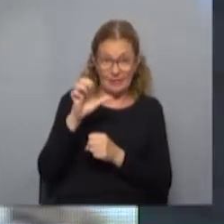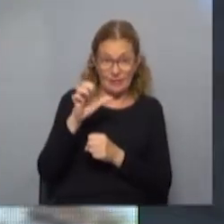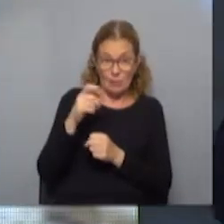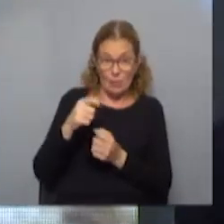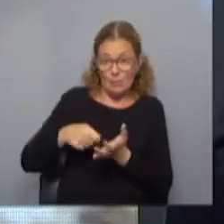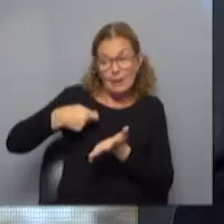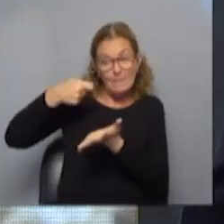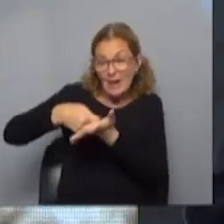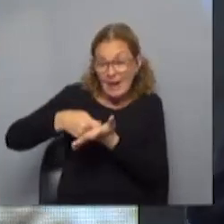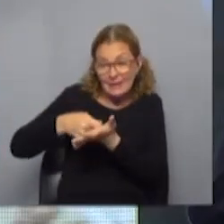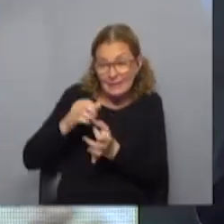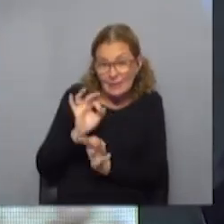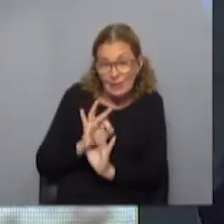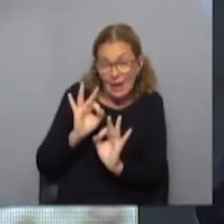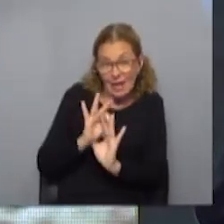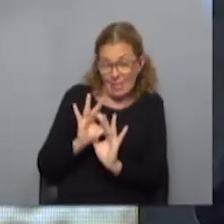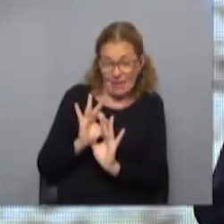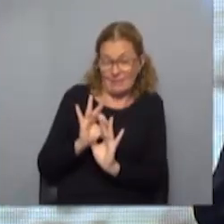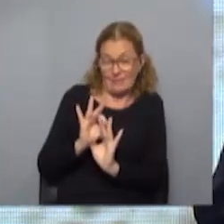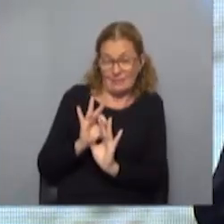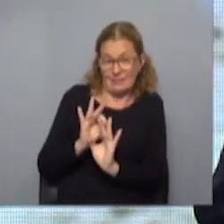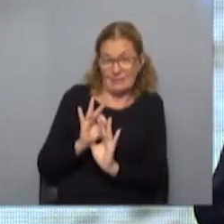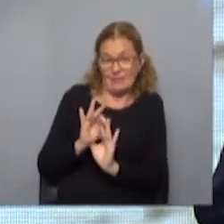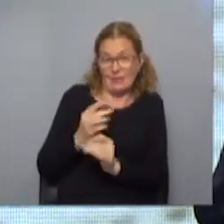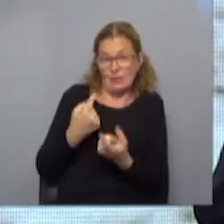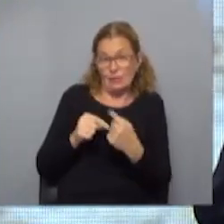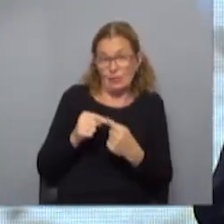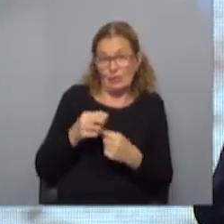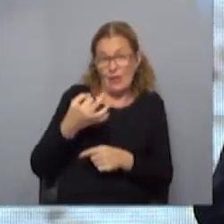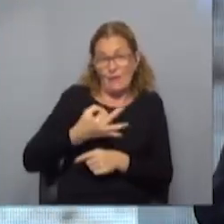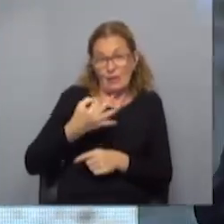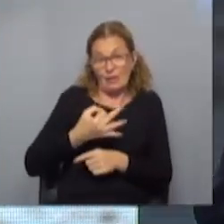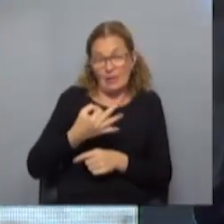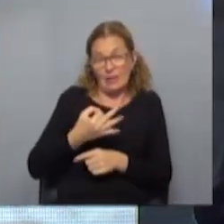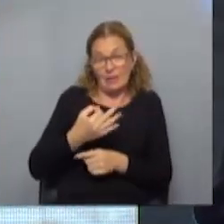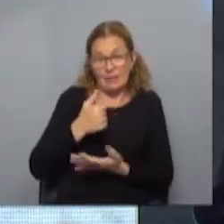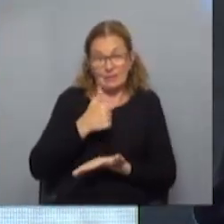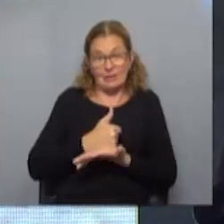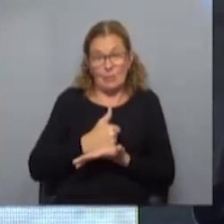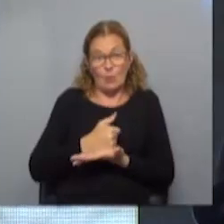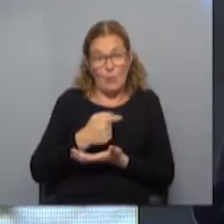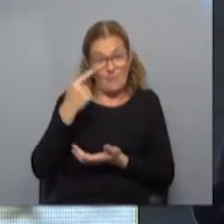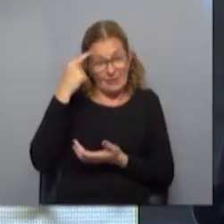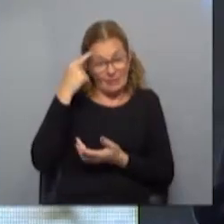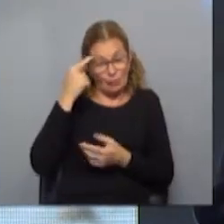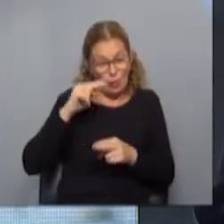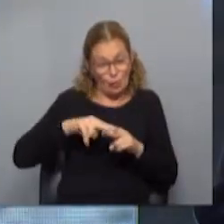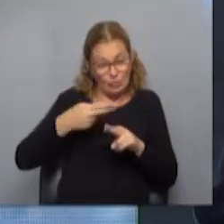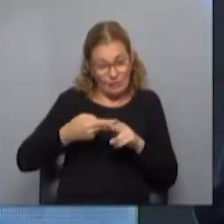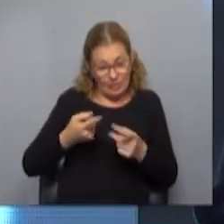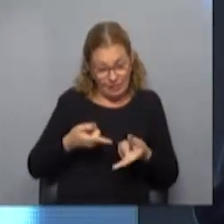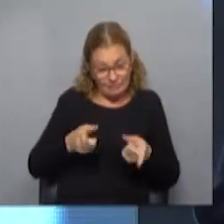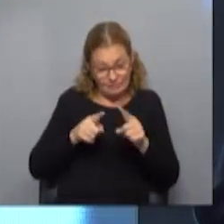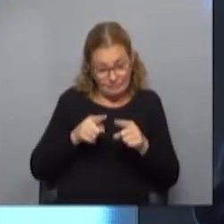fondos para despedir, o sea, no trabajando. Entonces, o sea, realmente estamos como empezando a reconstruir, o sea, y es una